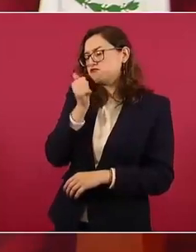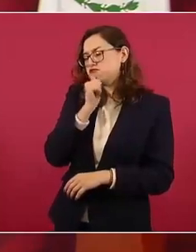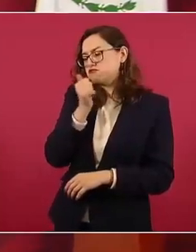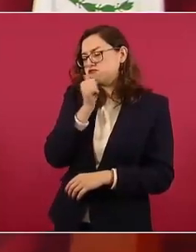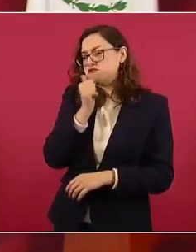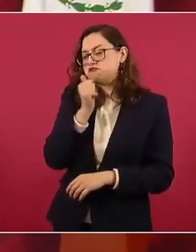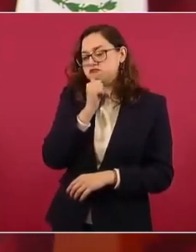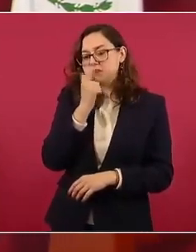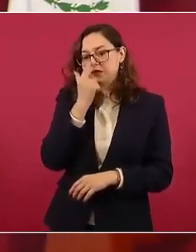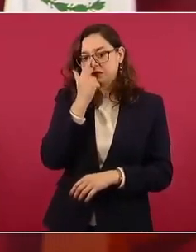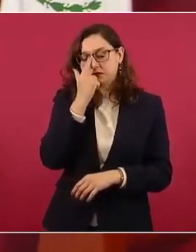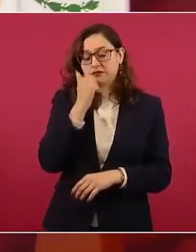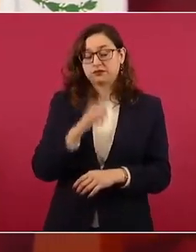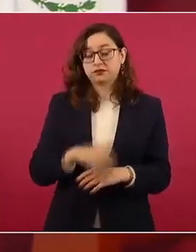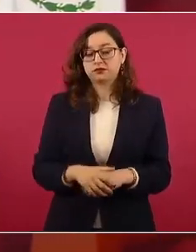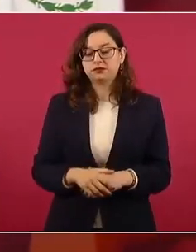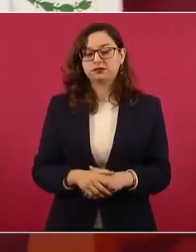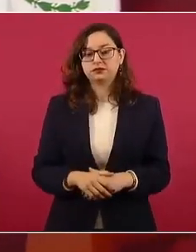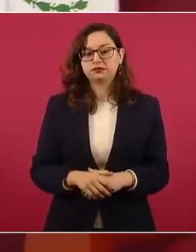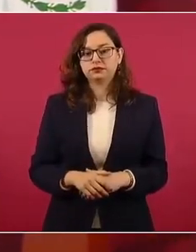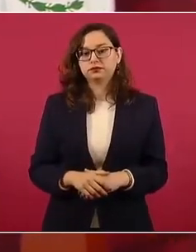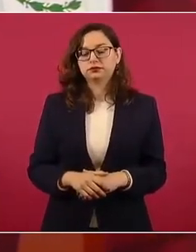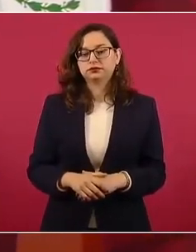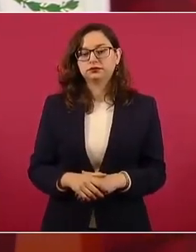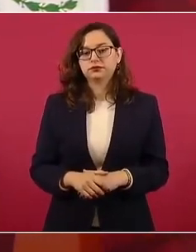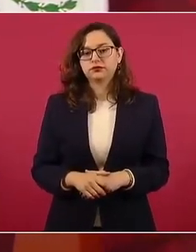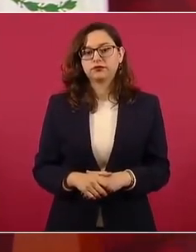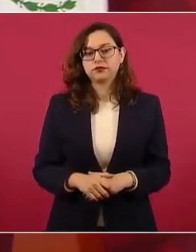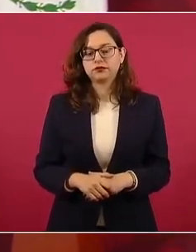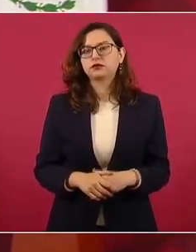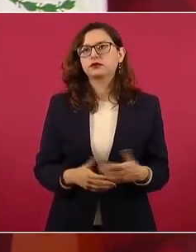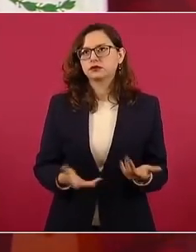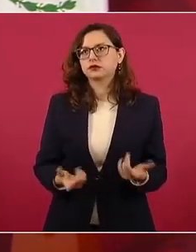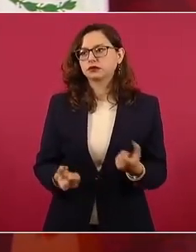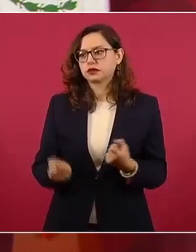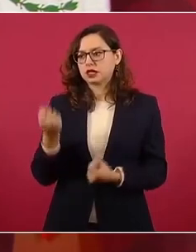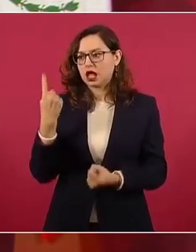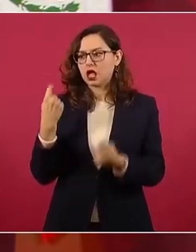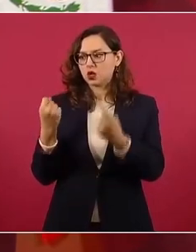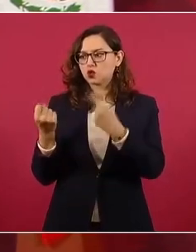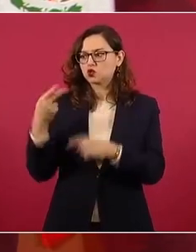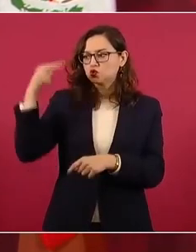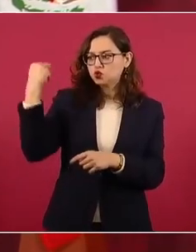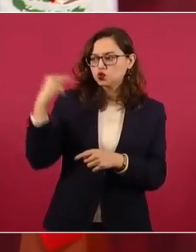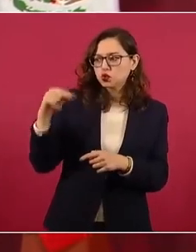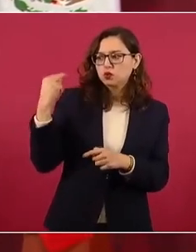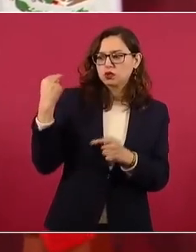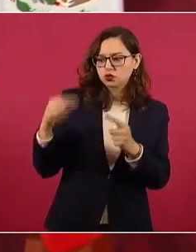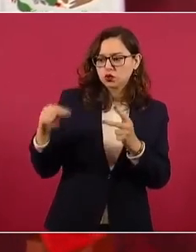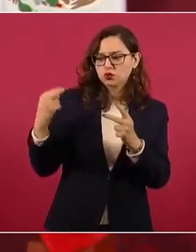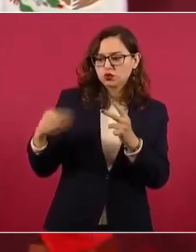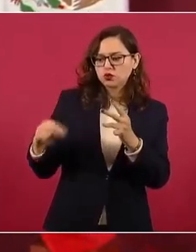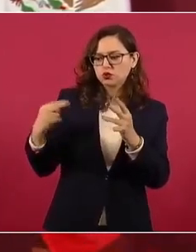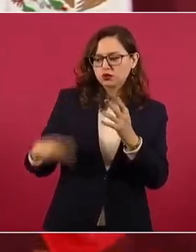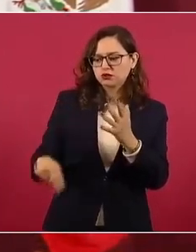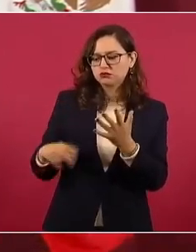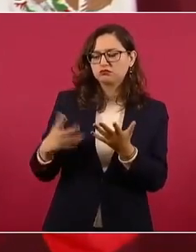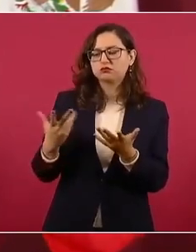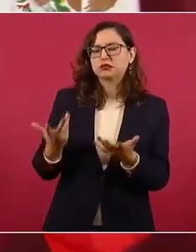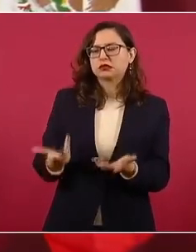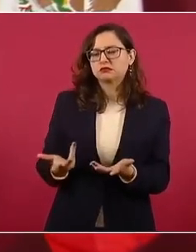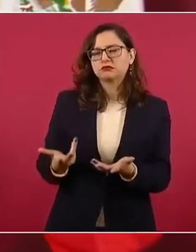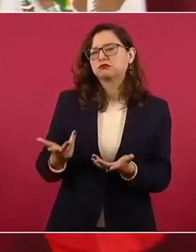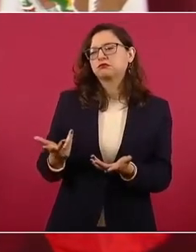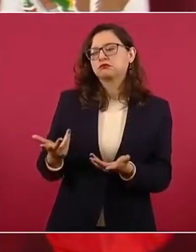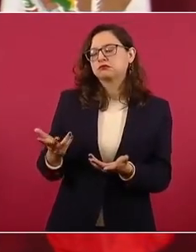había nombres que estaban registrados. Tiene que ser con México, porque